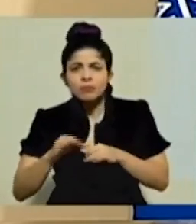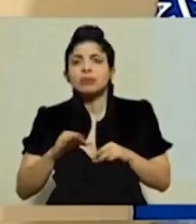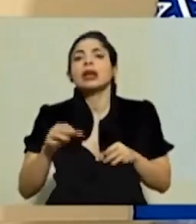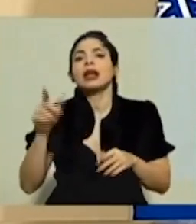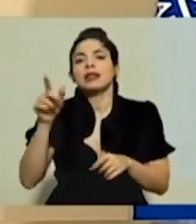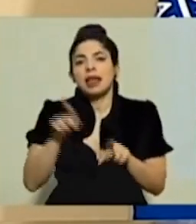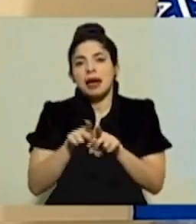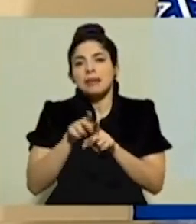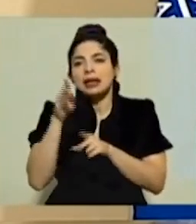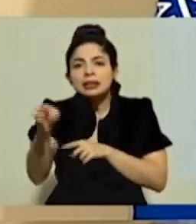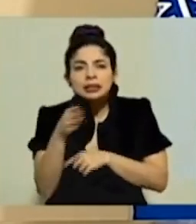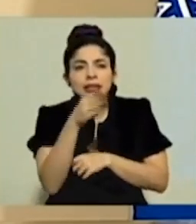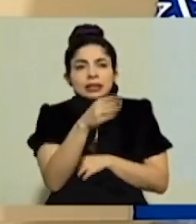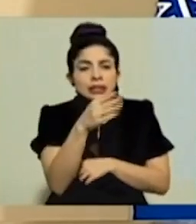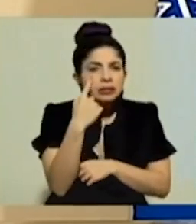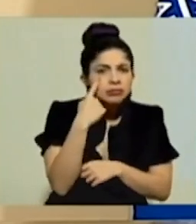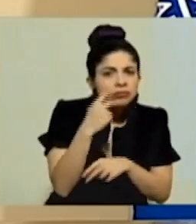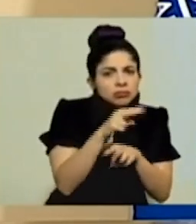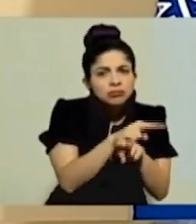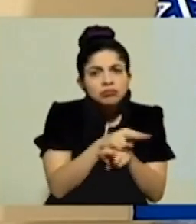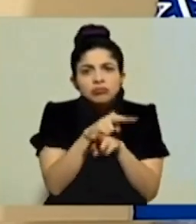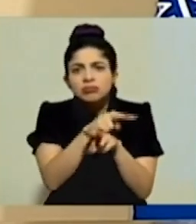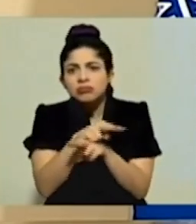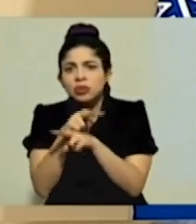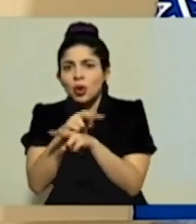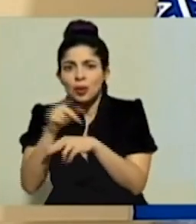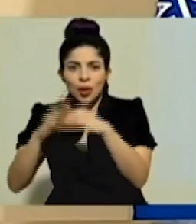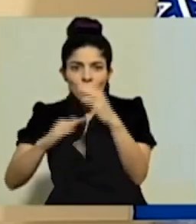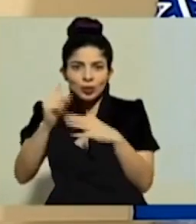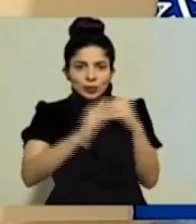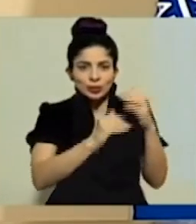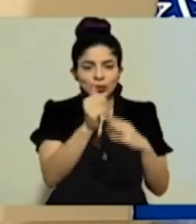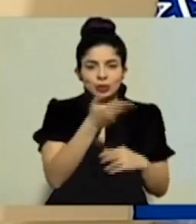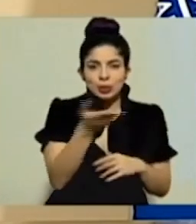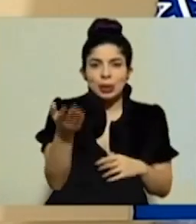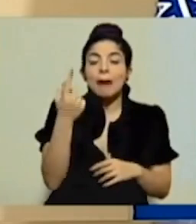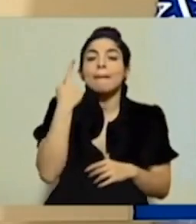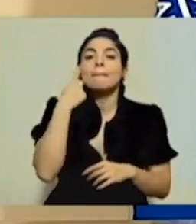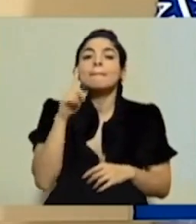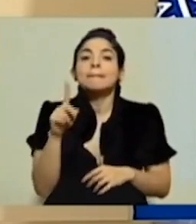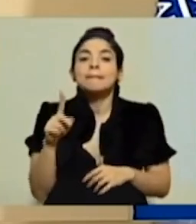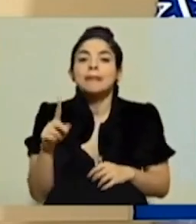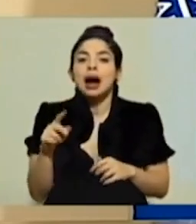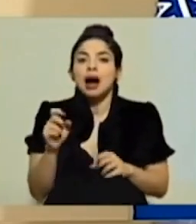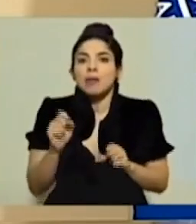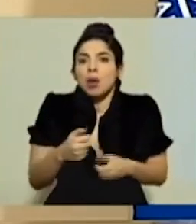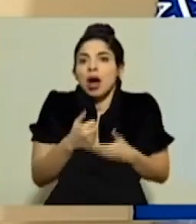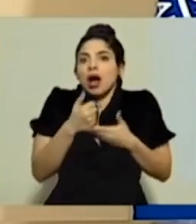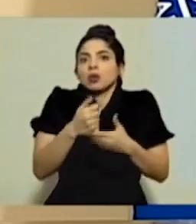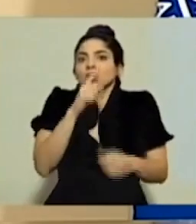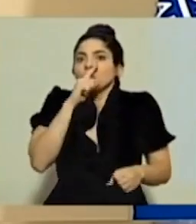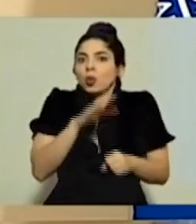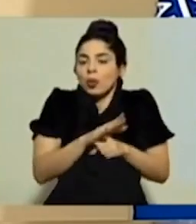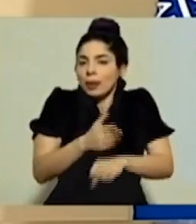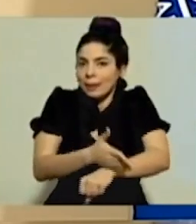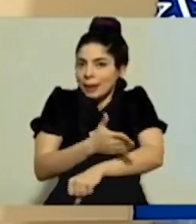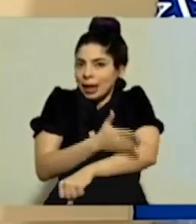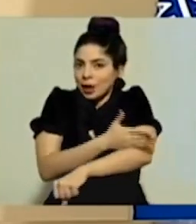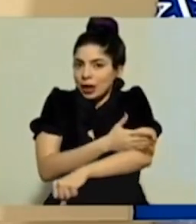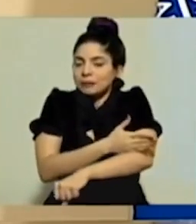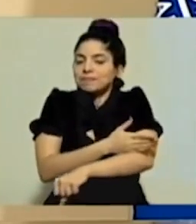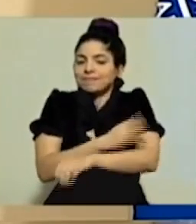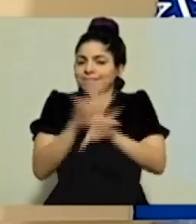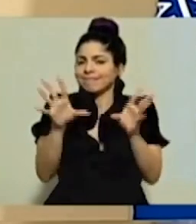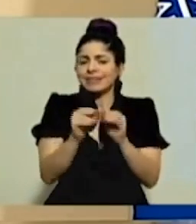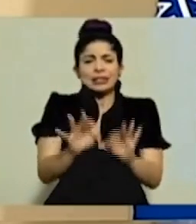también de inspección de las obras para poder mejorar ese cumplimiento. Pero